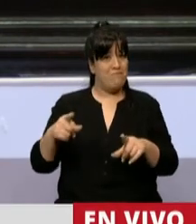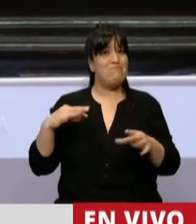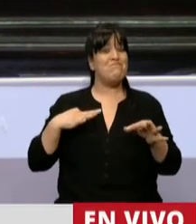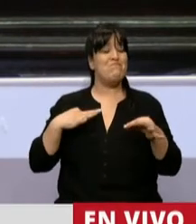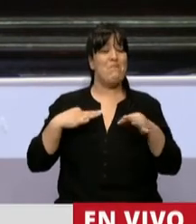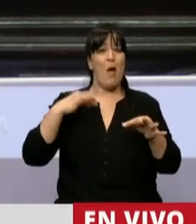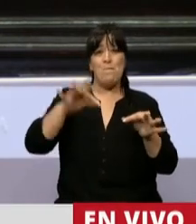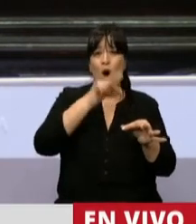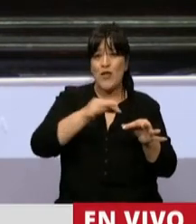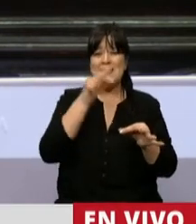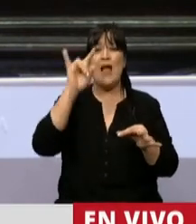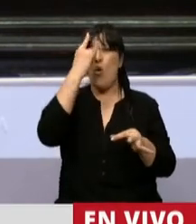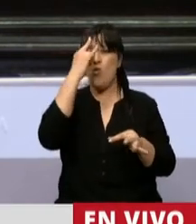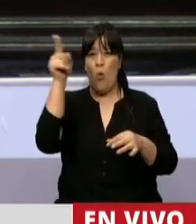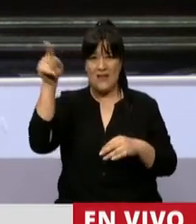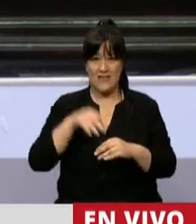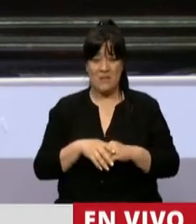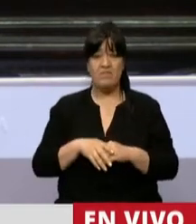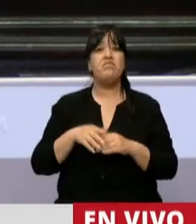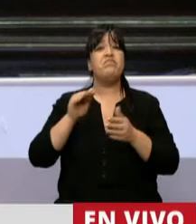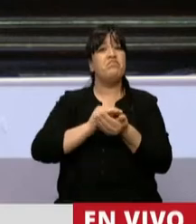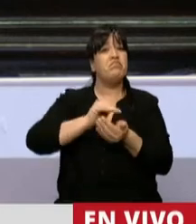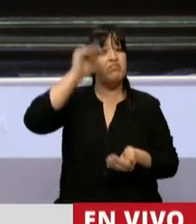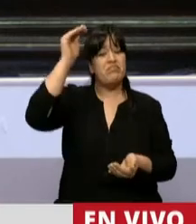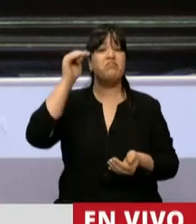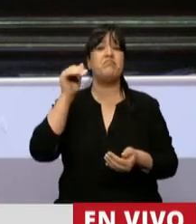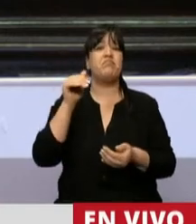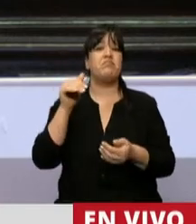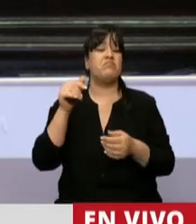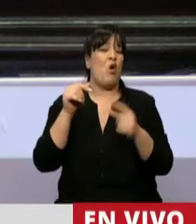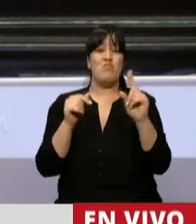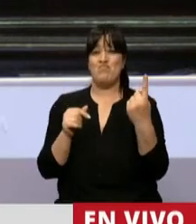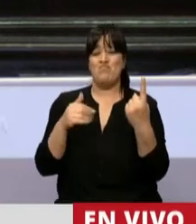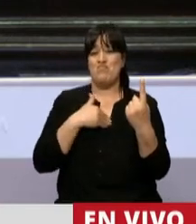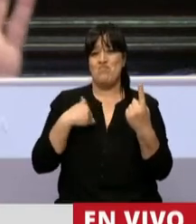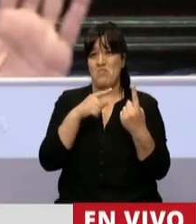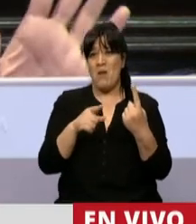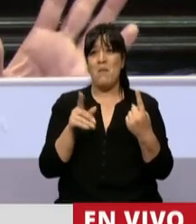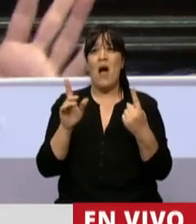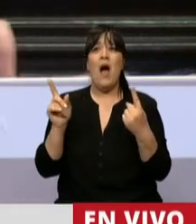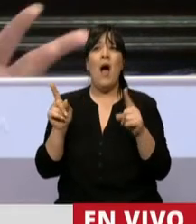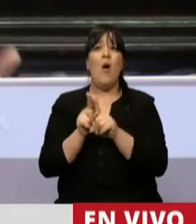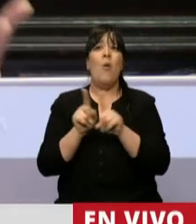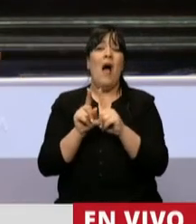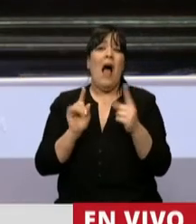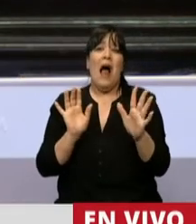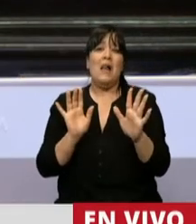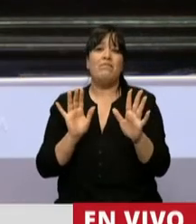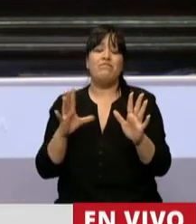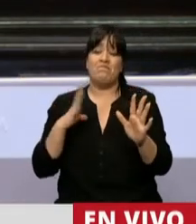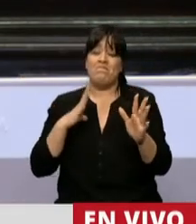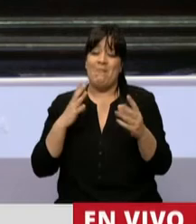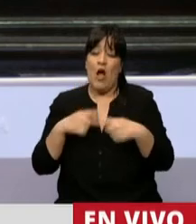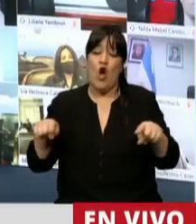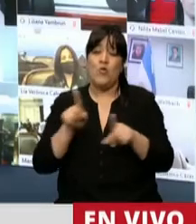uruguaya. Se crió en un hogar mono-marental, en el que nunca sobró nada, o más bien diría que faltaron